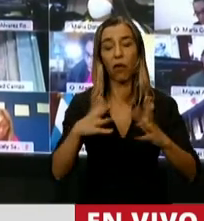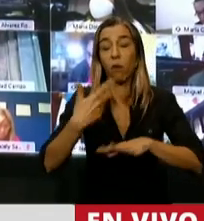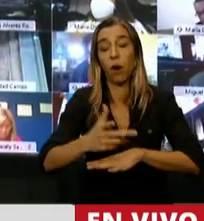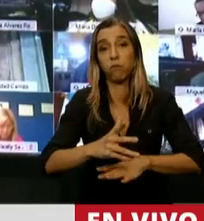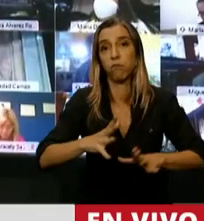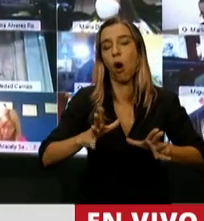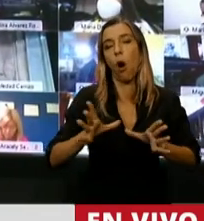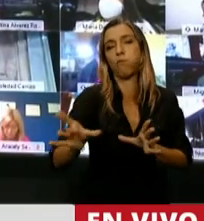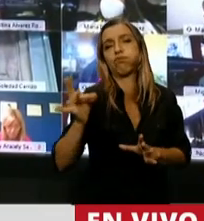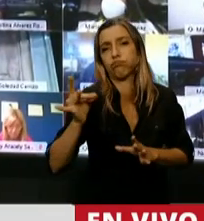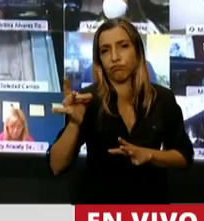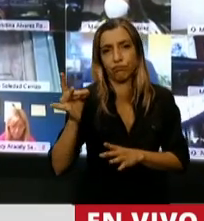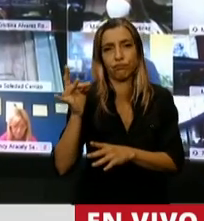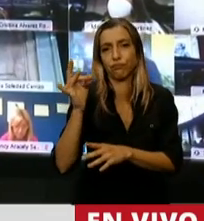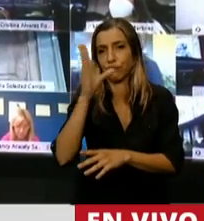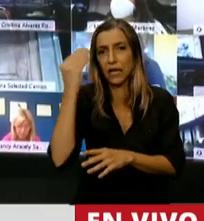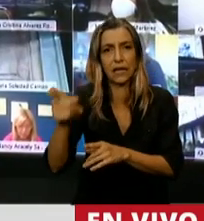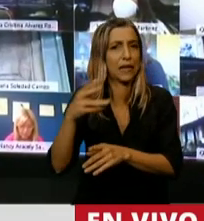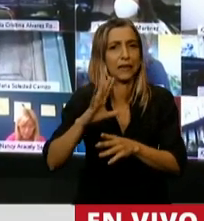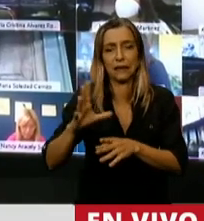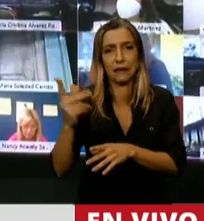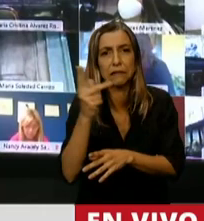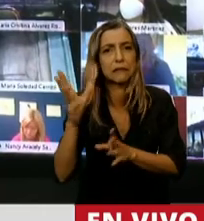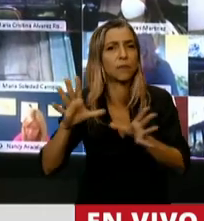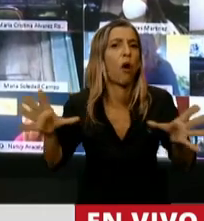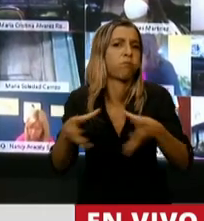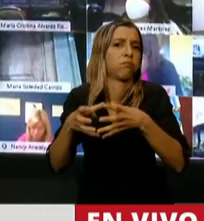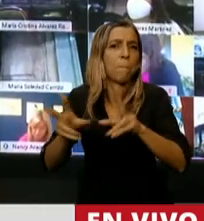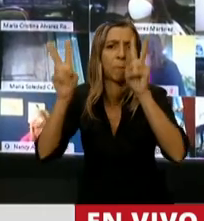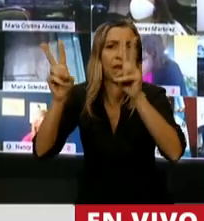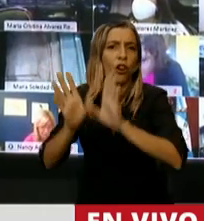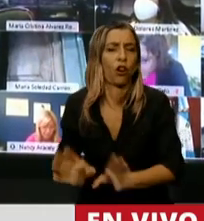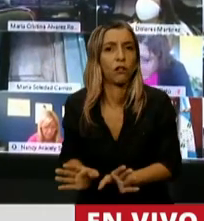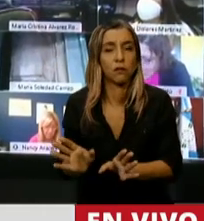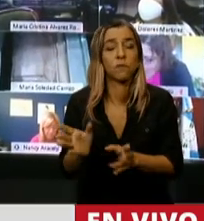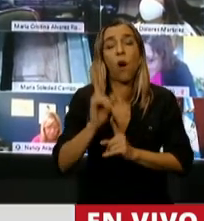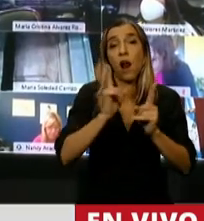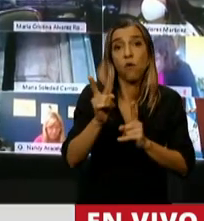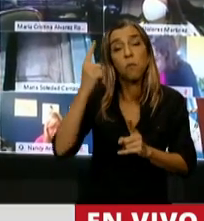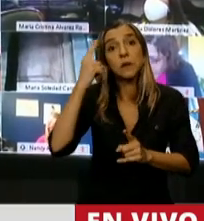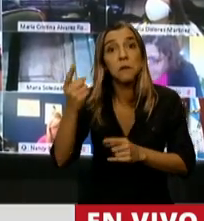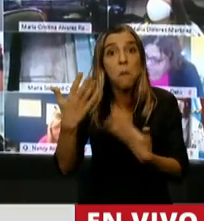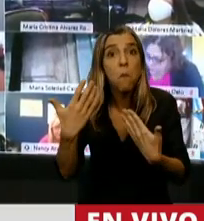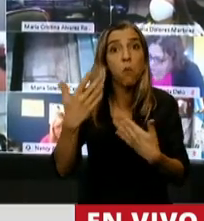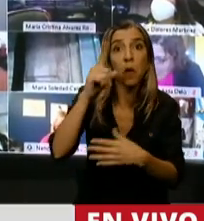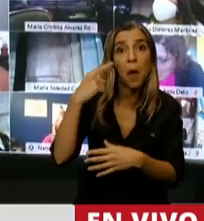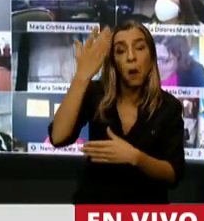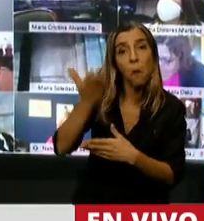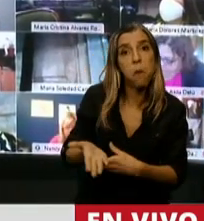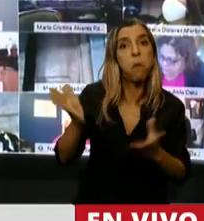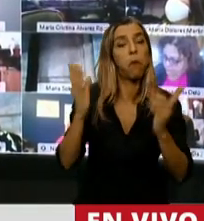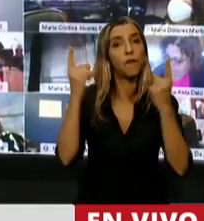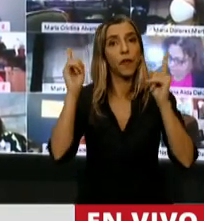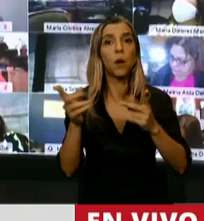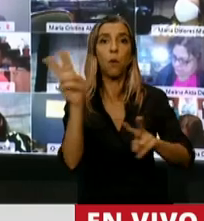Opsay incluso a sus propios aliados, al peronismo moderado, que veían a Alberto la esperanza de una persona que podía frenar